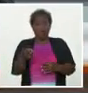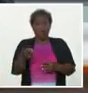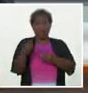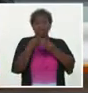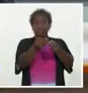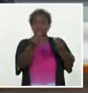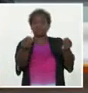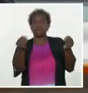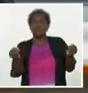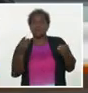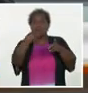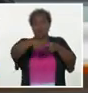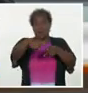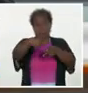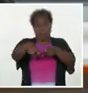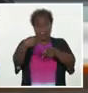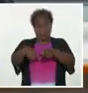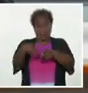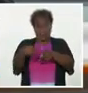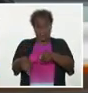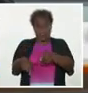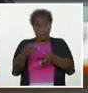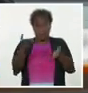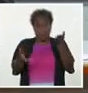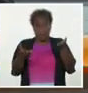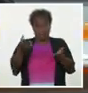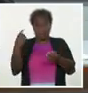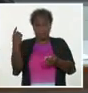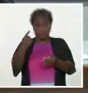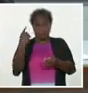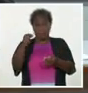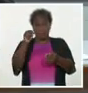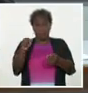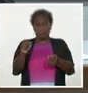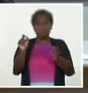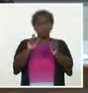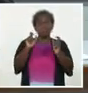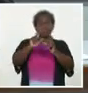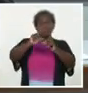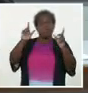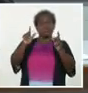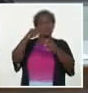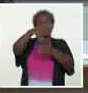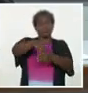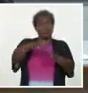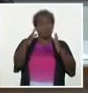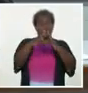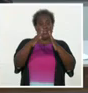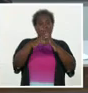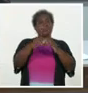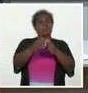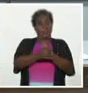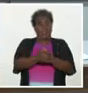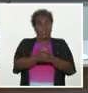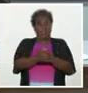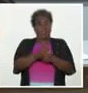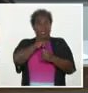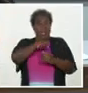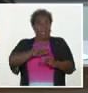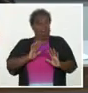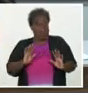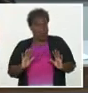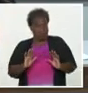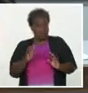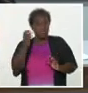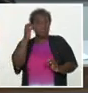algunos recursos del balance nacional que tienen un impacto en la vivienda, un ejemplo, el propio